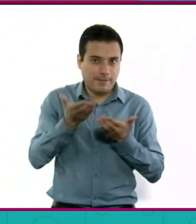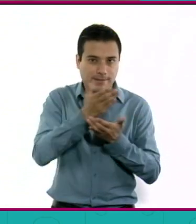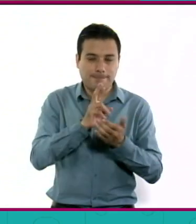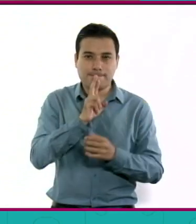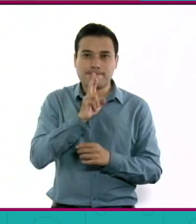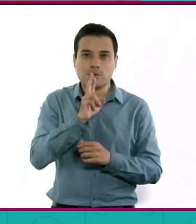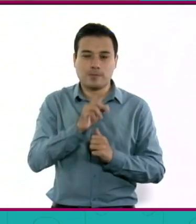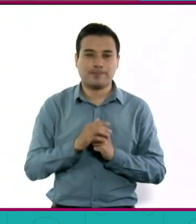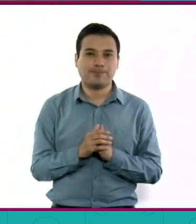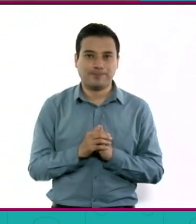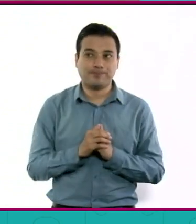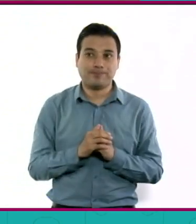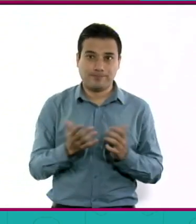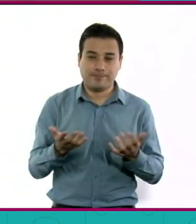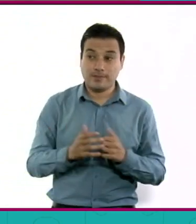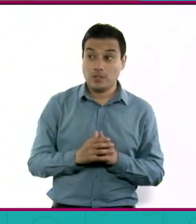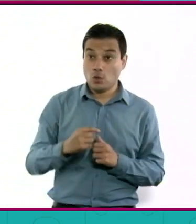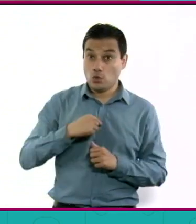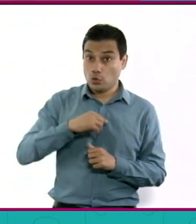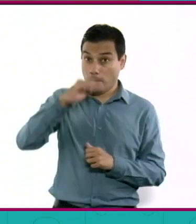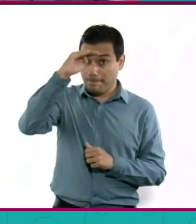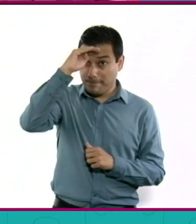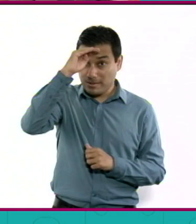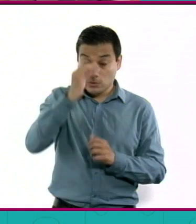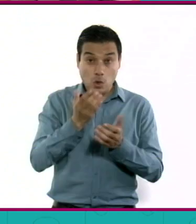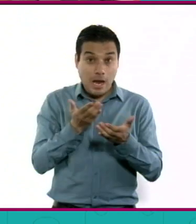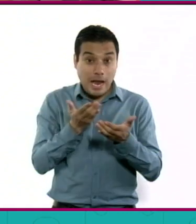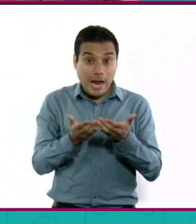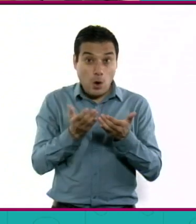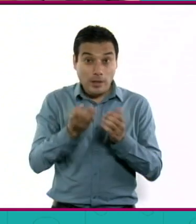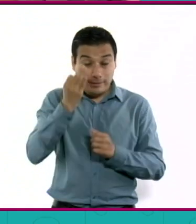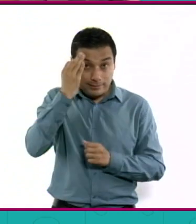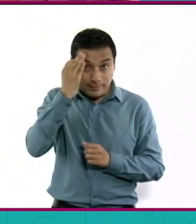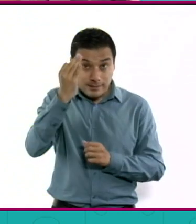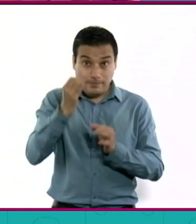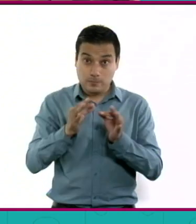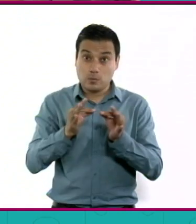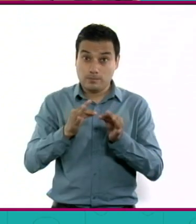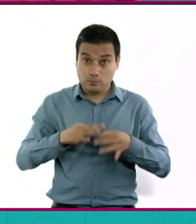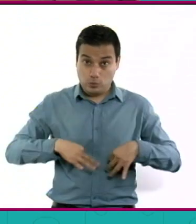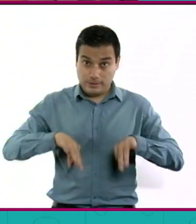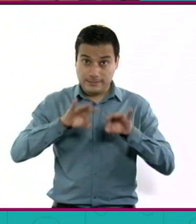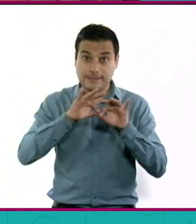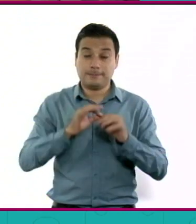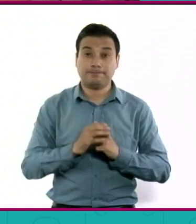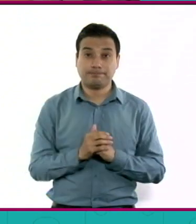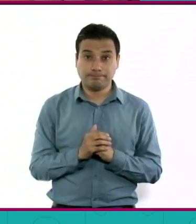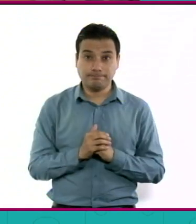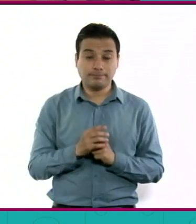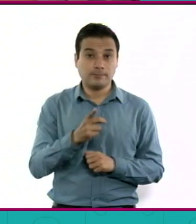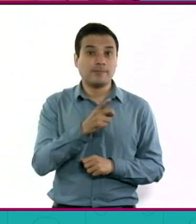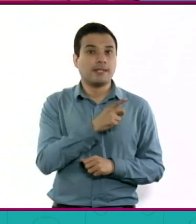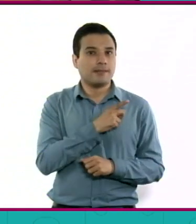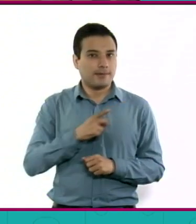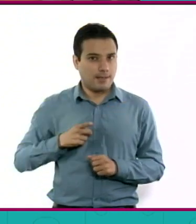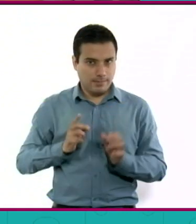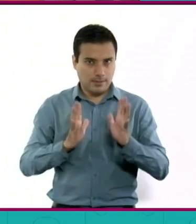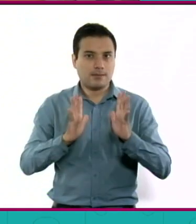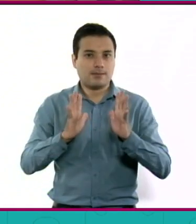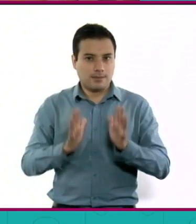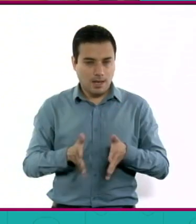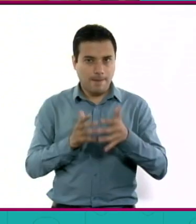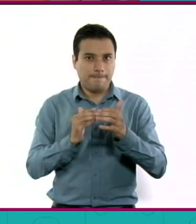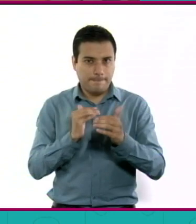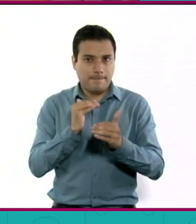Vamos a aprovechar. Creo que es un momento muy importante en donde salgamos mejor de como entramos.